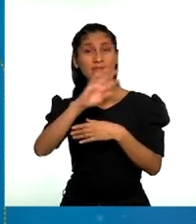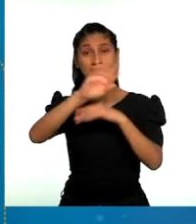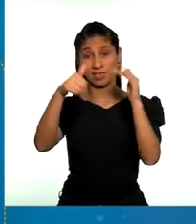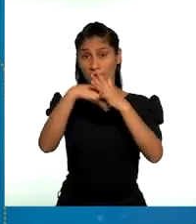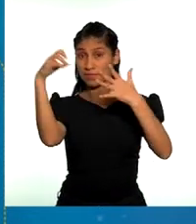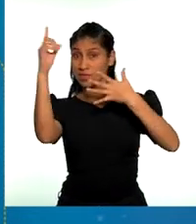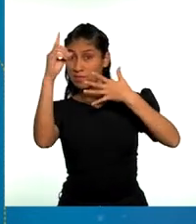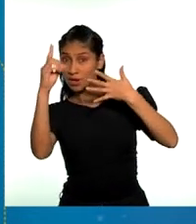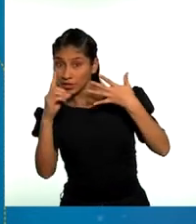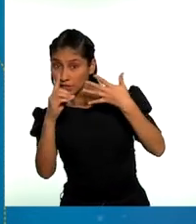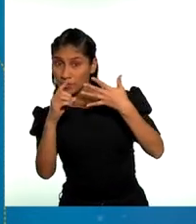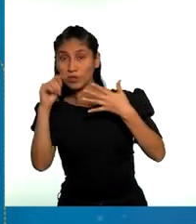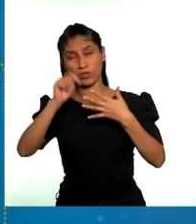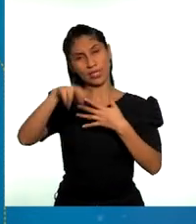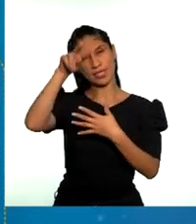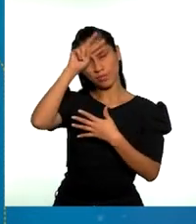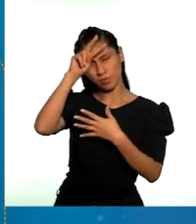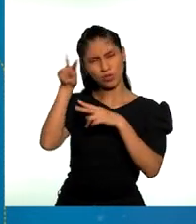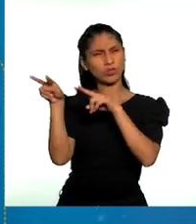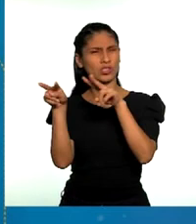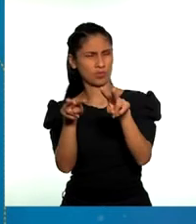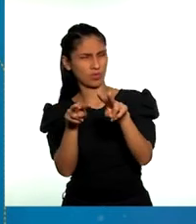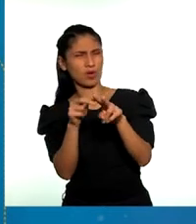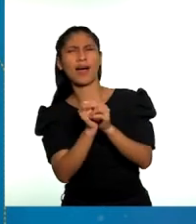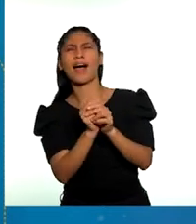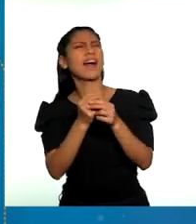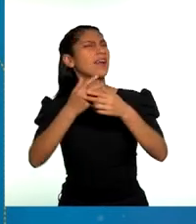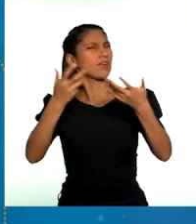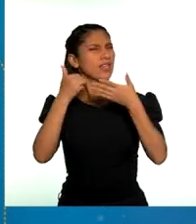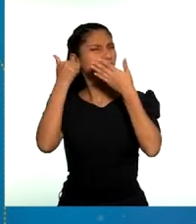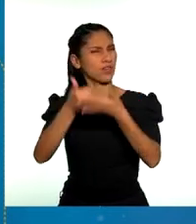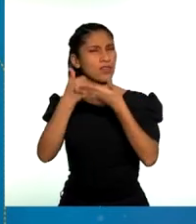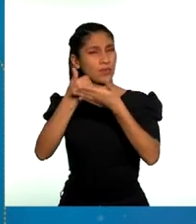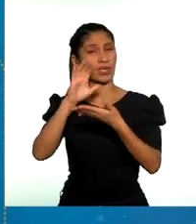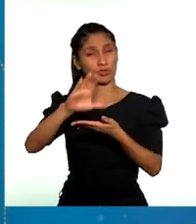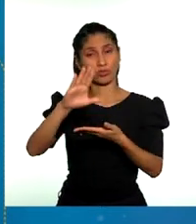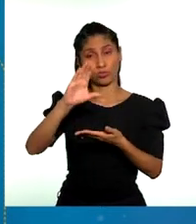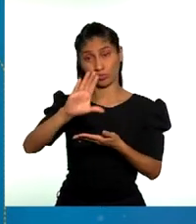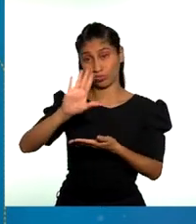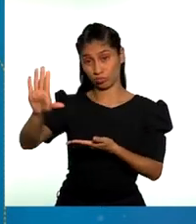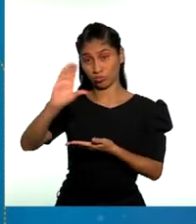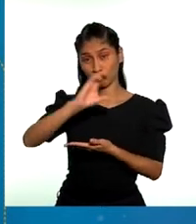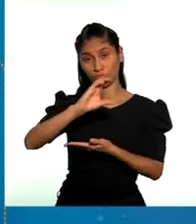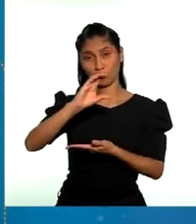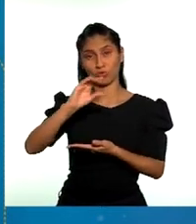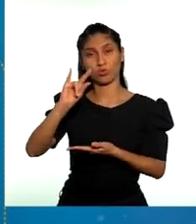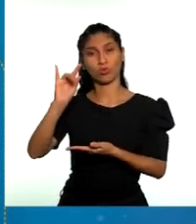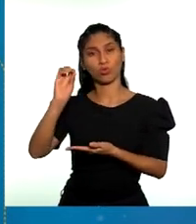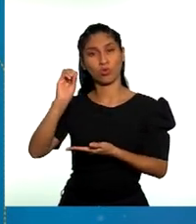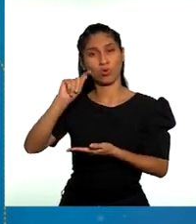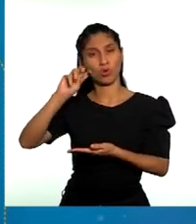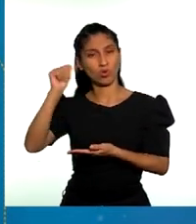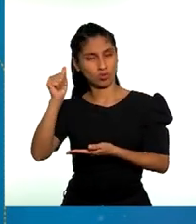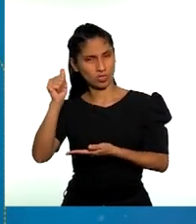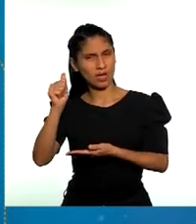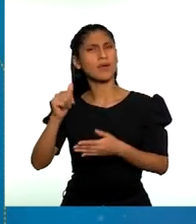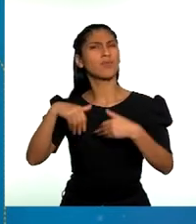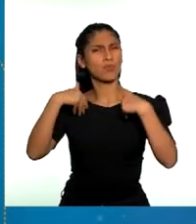permitió que la cuota de participación se aplicara a 69